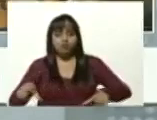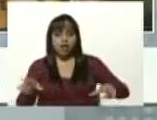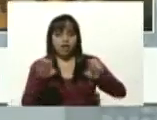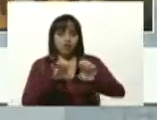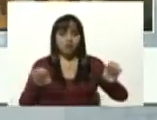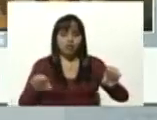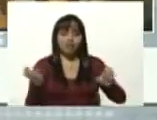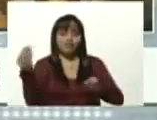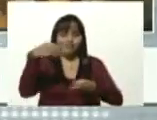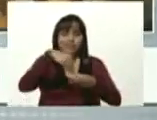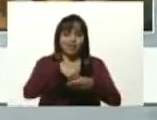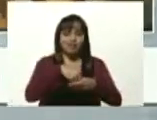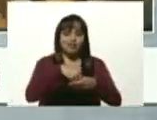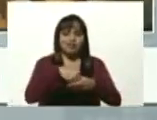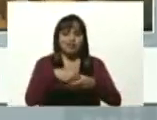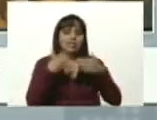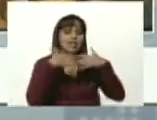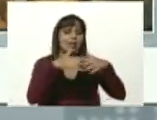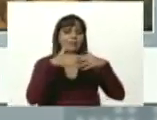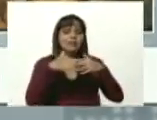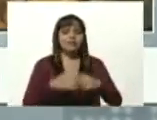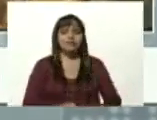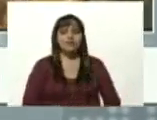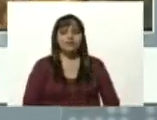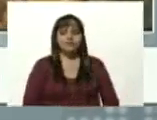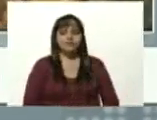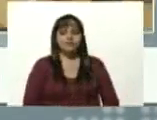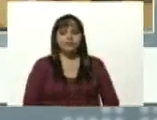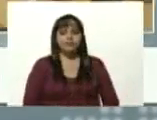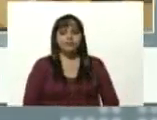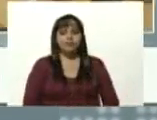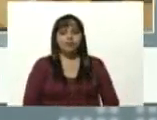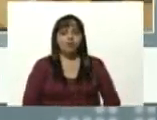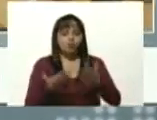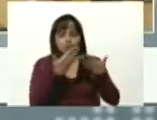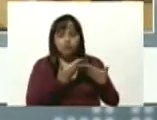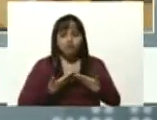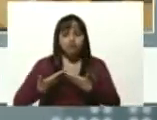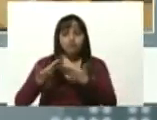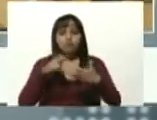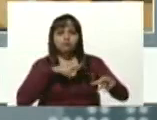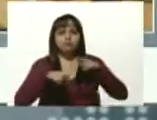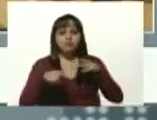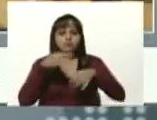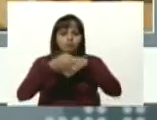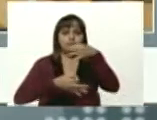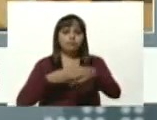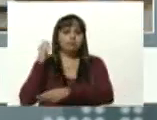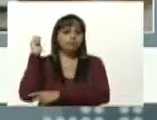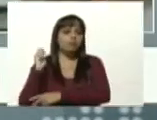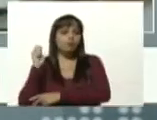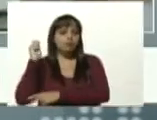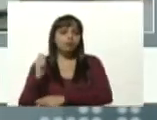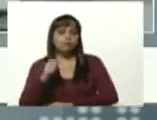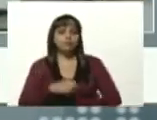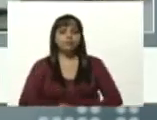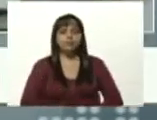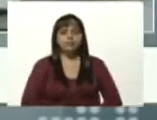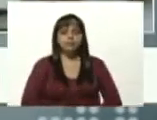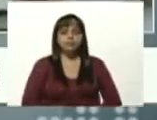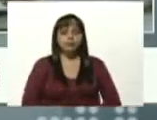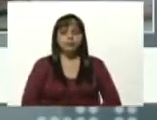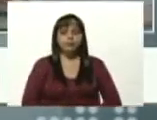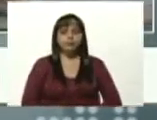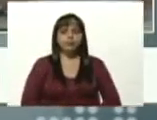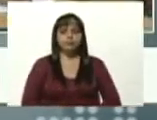en la empresa con carreras relacionadas como explicaba el diputado obrero Ángel Marcano